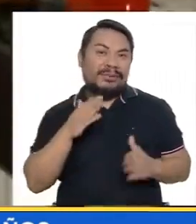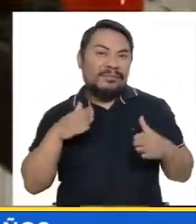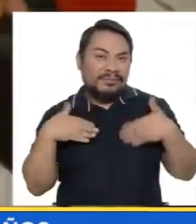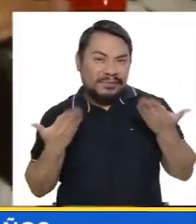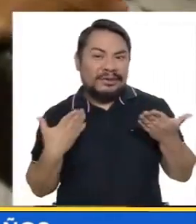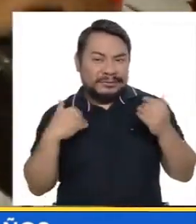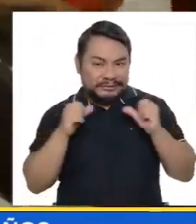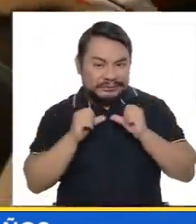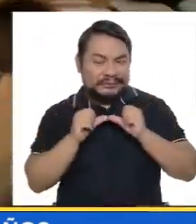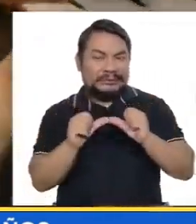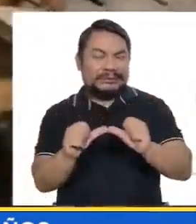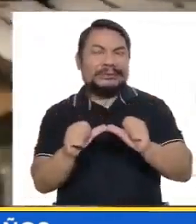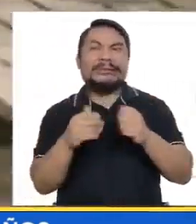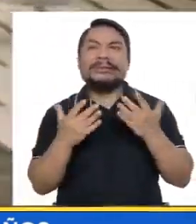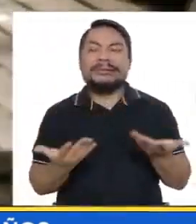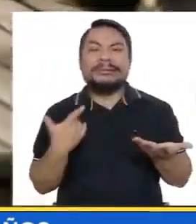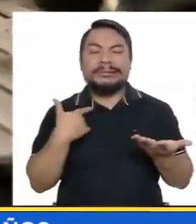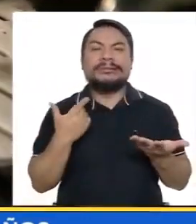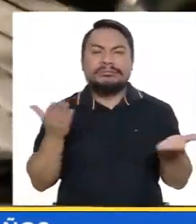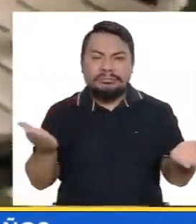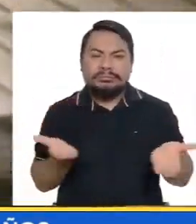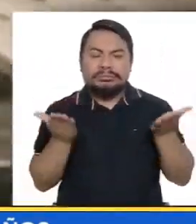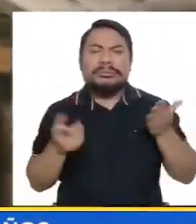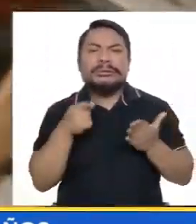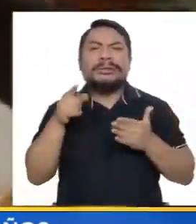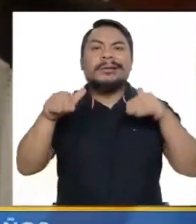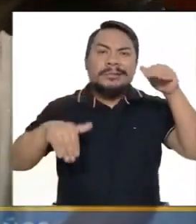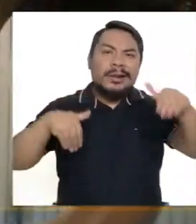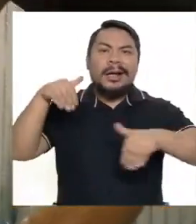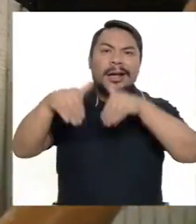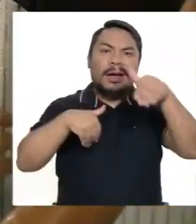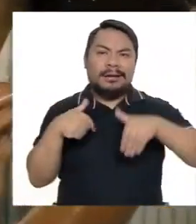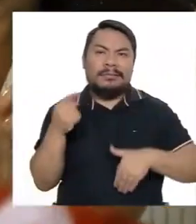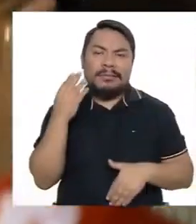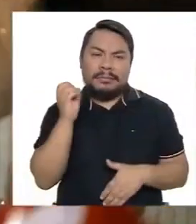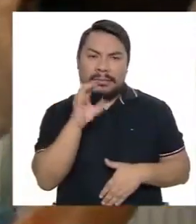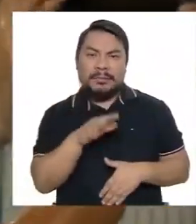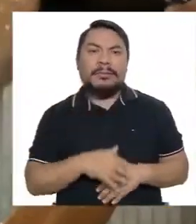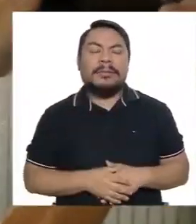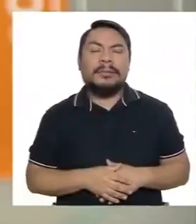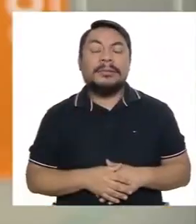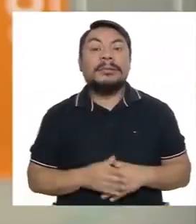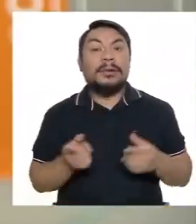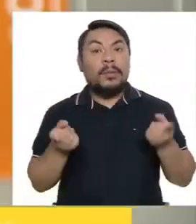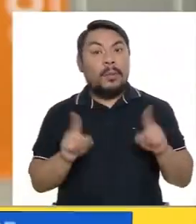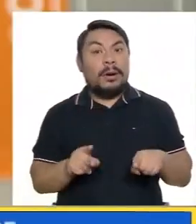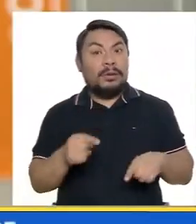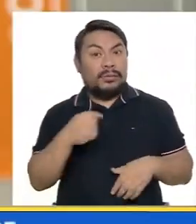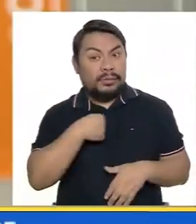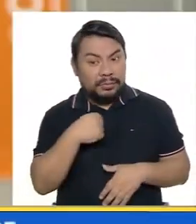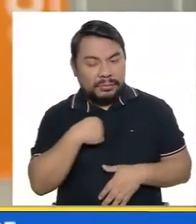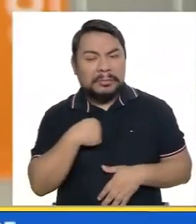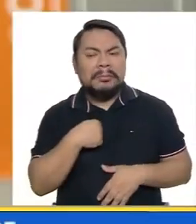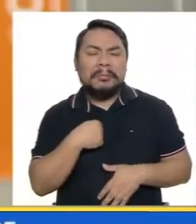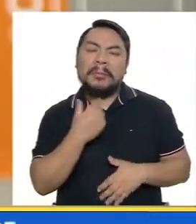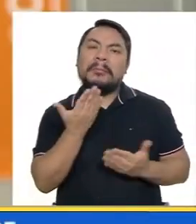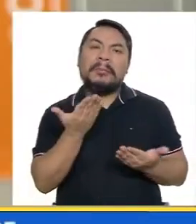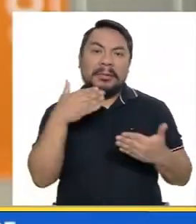que yo pudiera seguir teniendo la terapia de la natación. Cuando yo